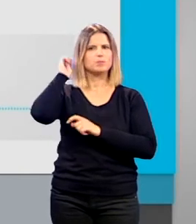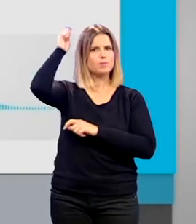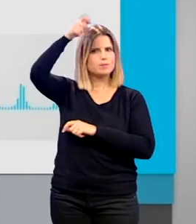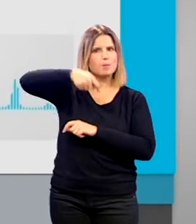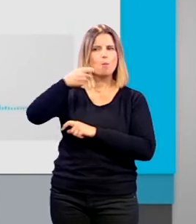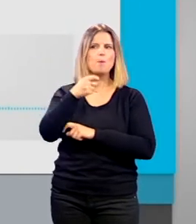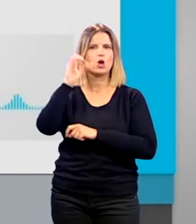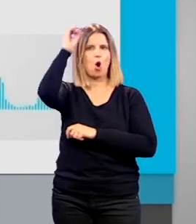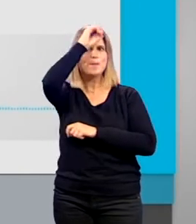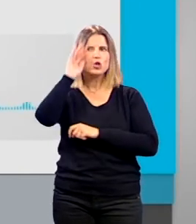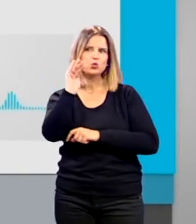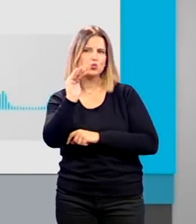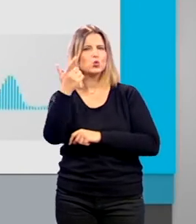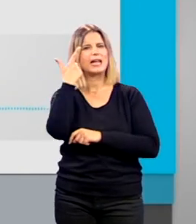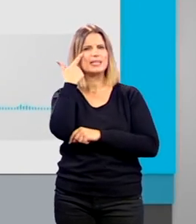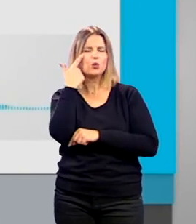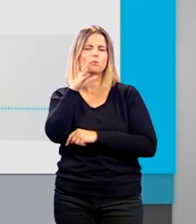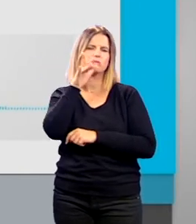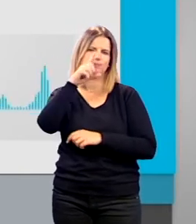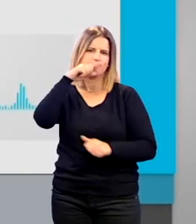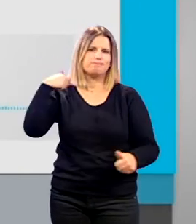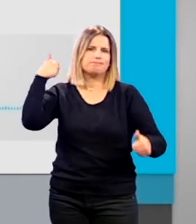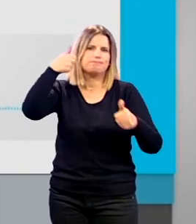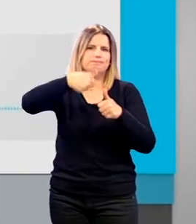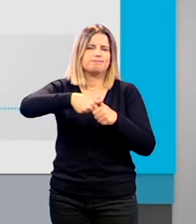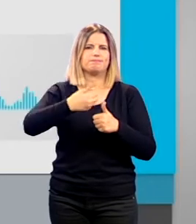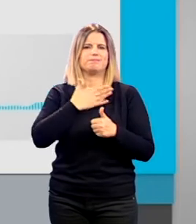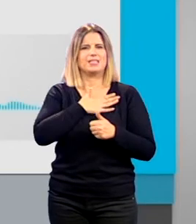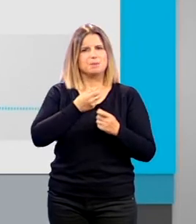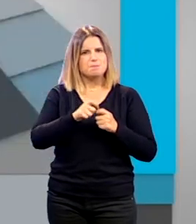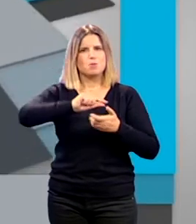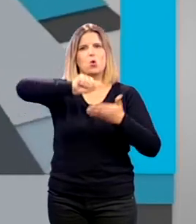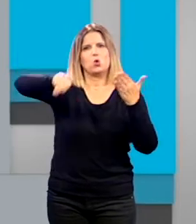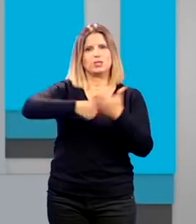Granada Capital que llevan tiempo demandando un incremento de la plantilla